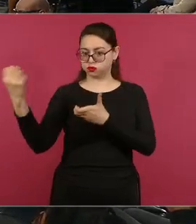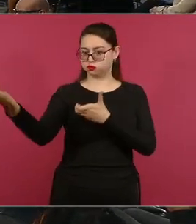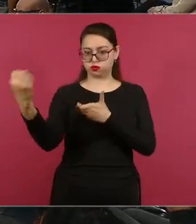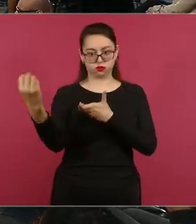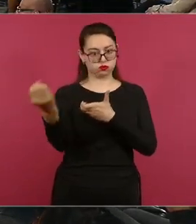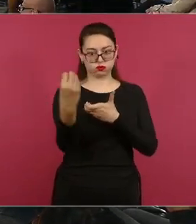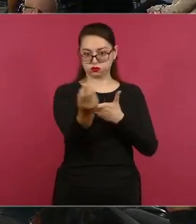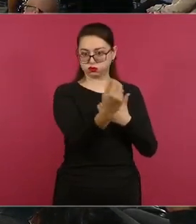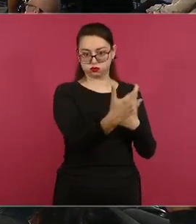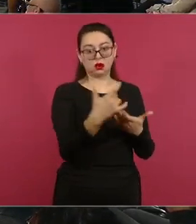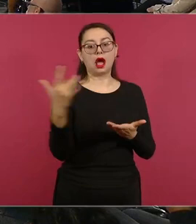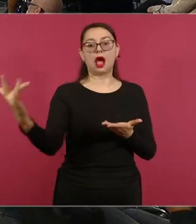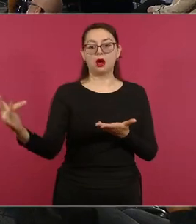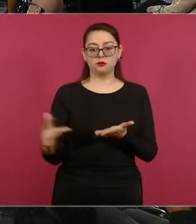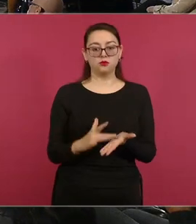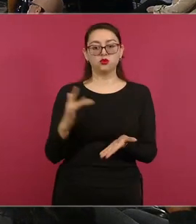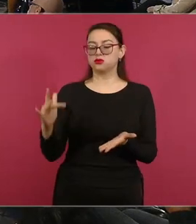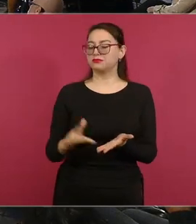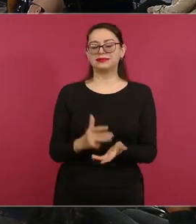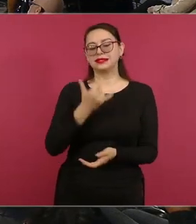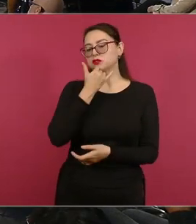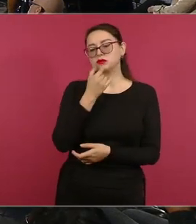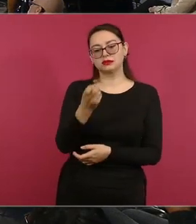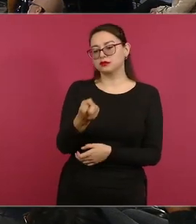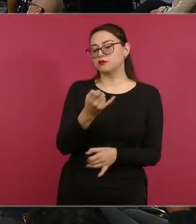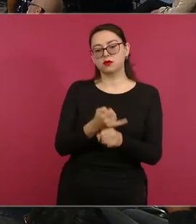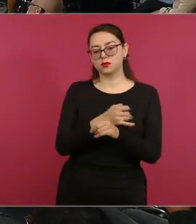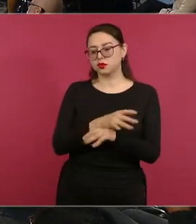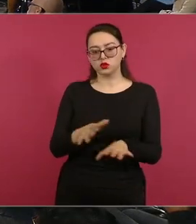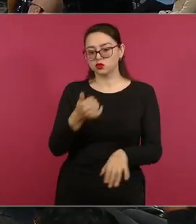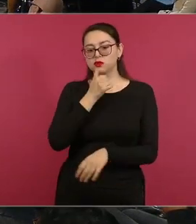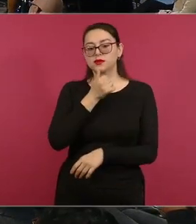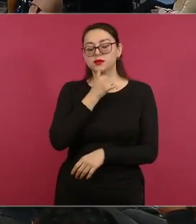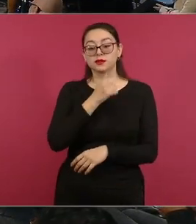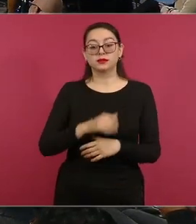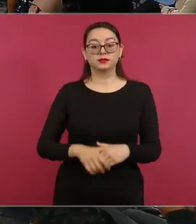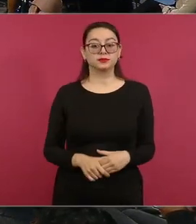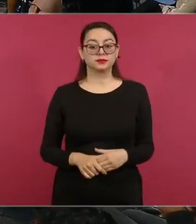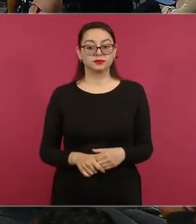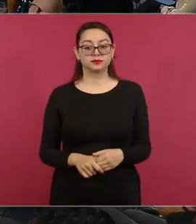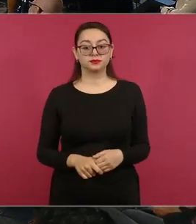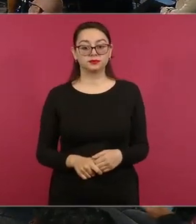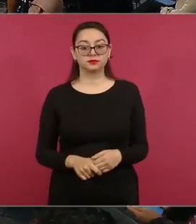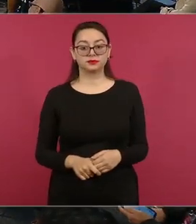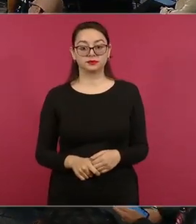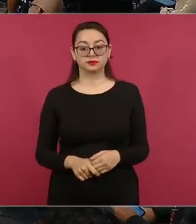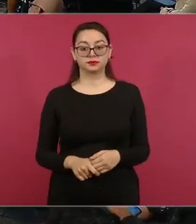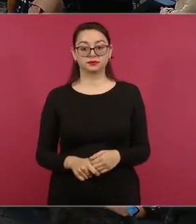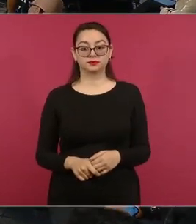No tengo el dato. ¿Cuál fue la que ofreció el presidente Biden en ese sentido? Pues lo que le